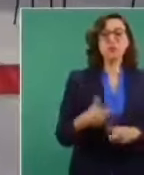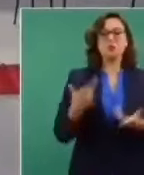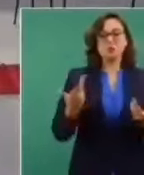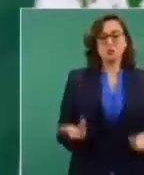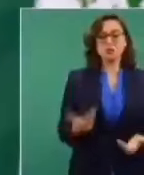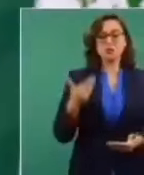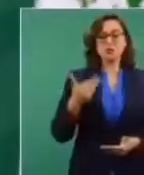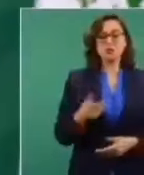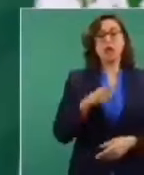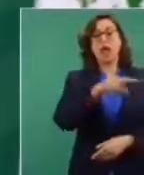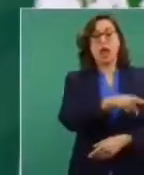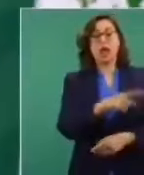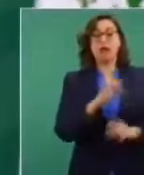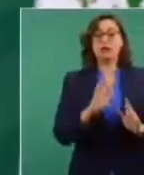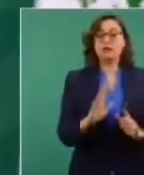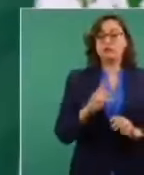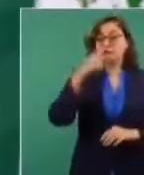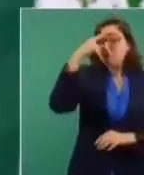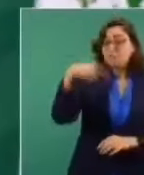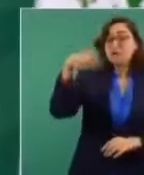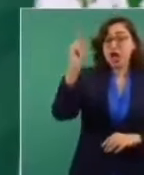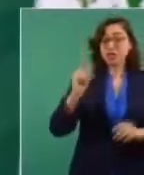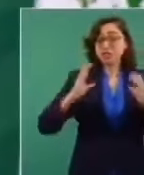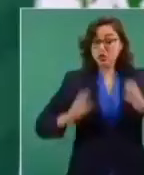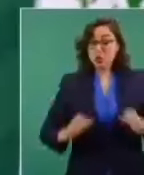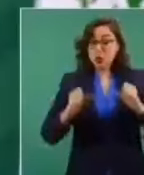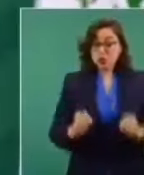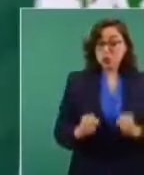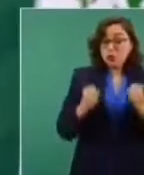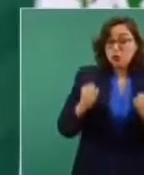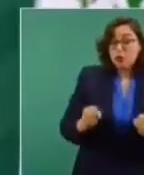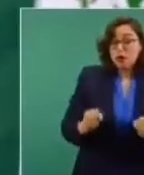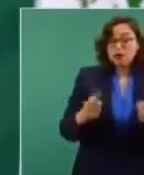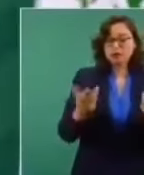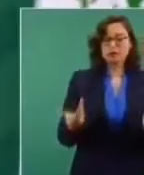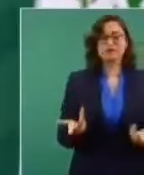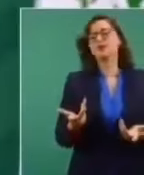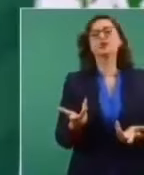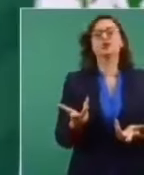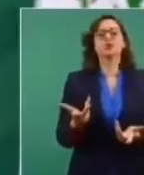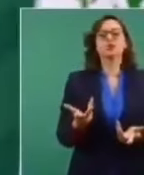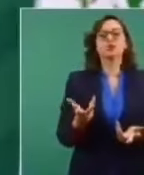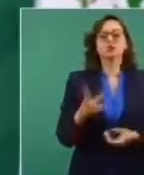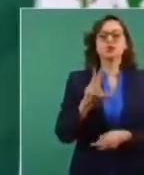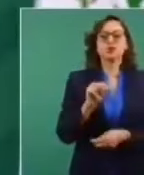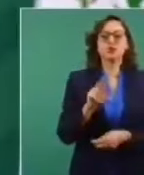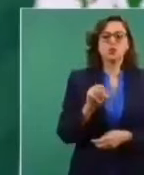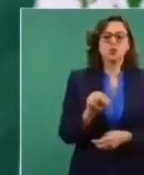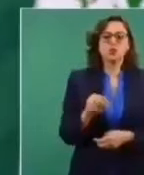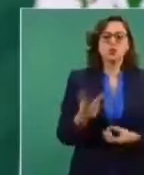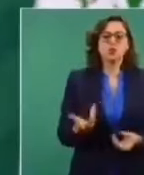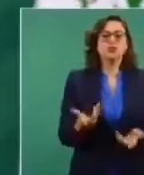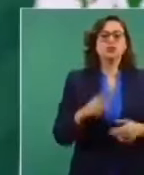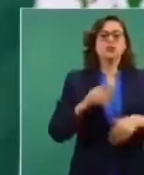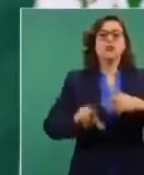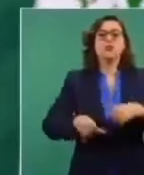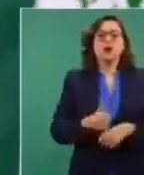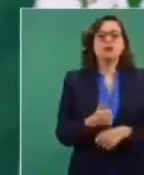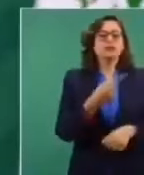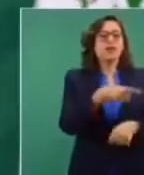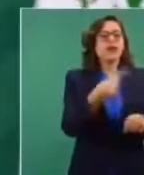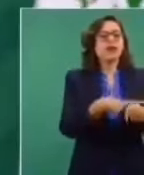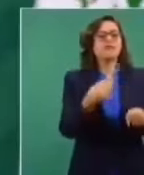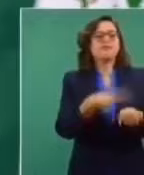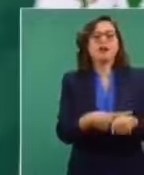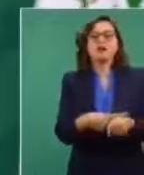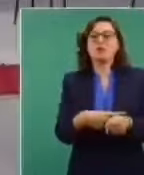gratuita, no la compró, se la regaló la población cuando los visitó durante no sé cuántas veces ha